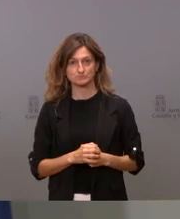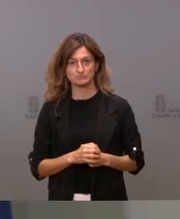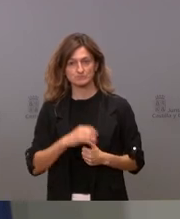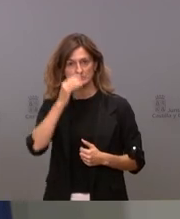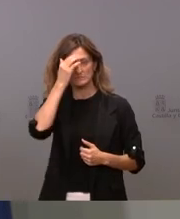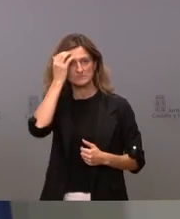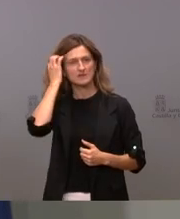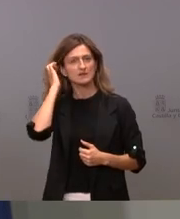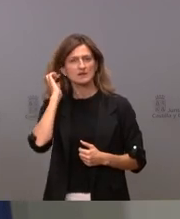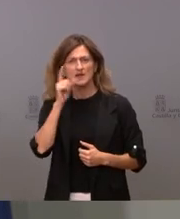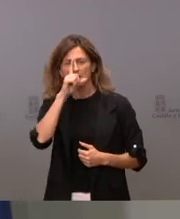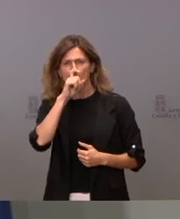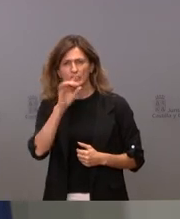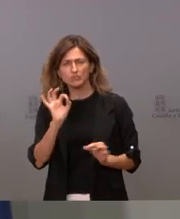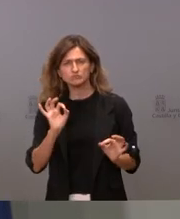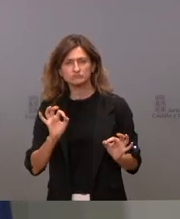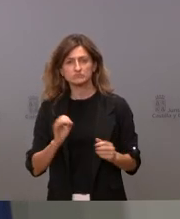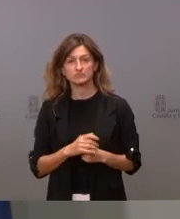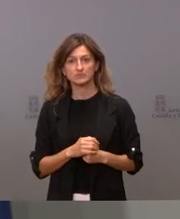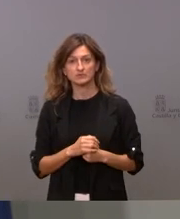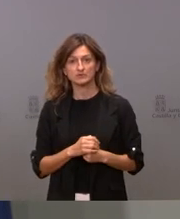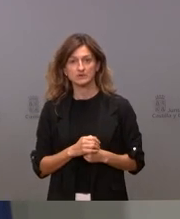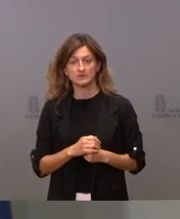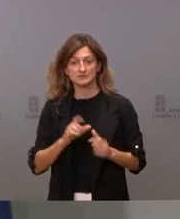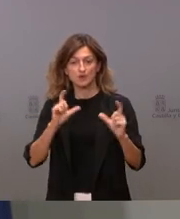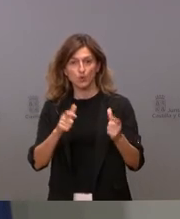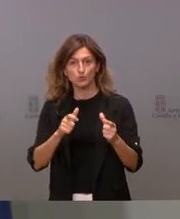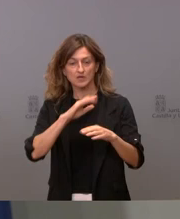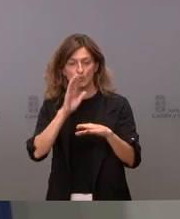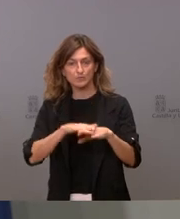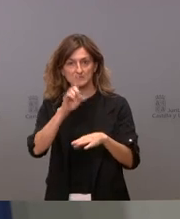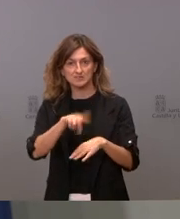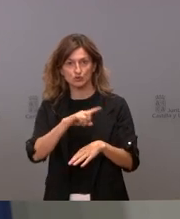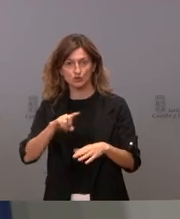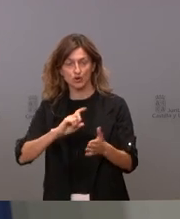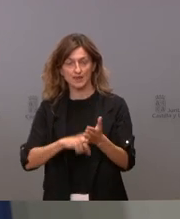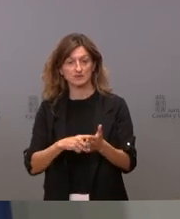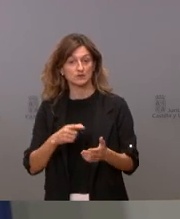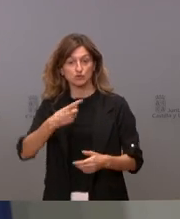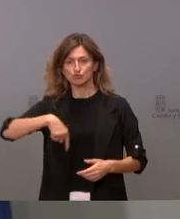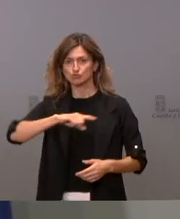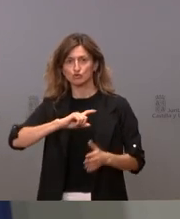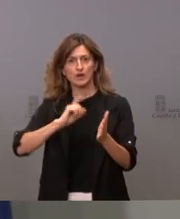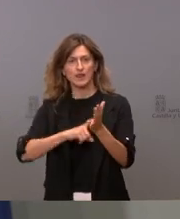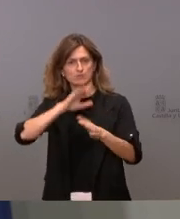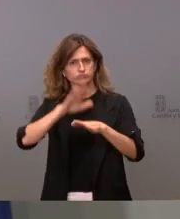no acuerdo cuál es la prueba si la Junta va a cumplir o no si vamos a cumplir o no la ley nosotros siempre cumplimos la ley